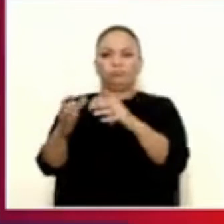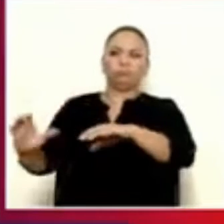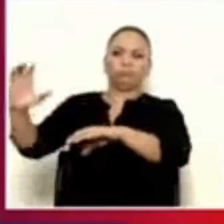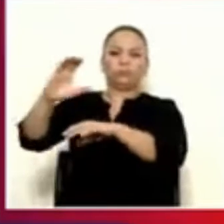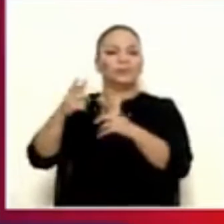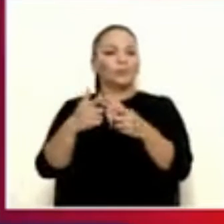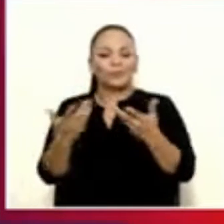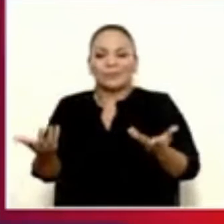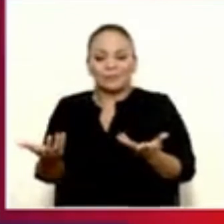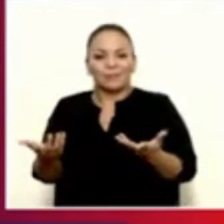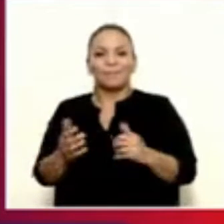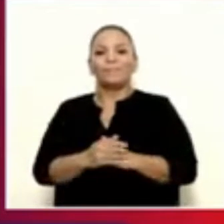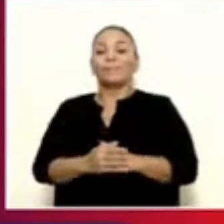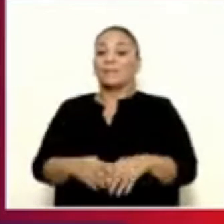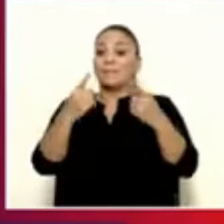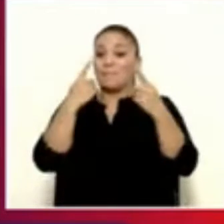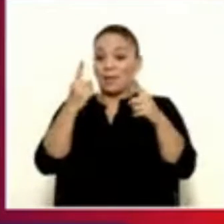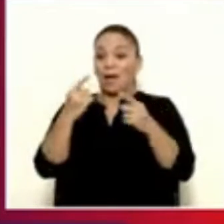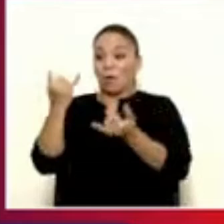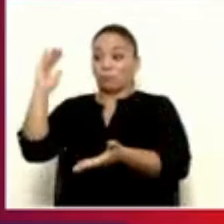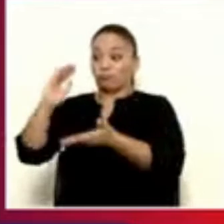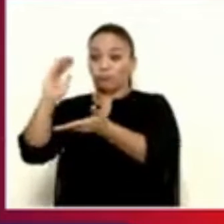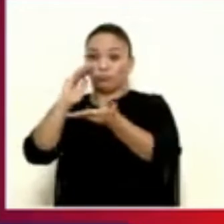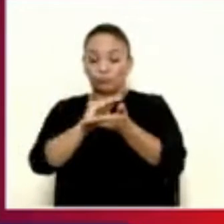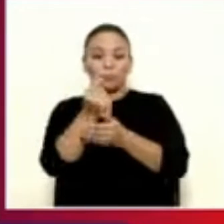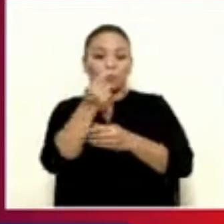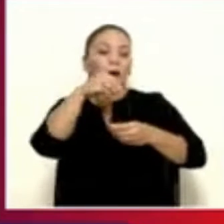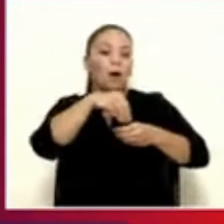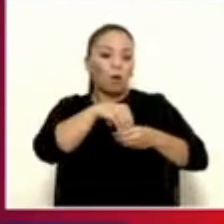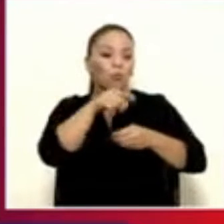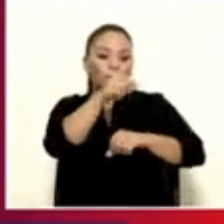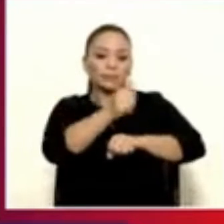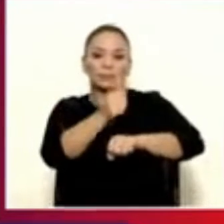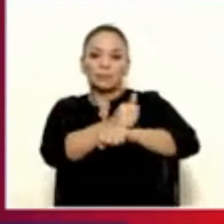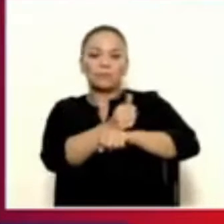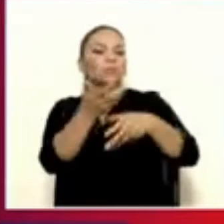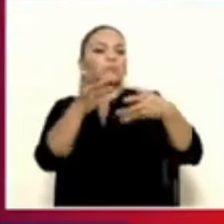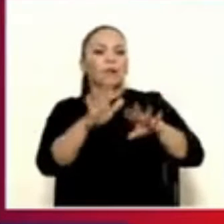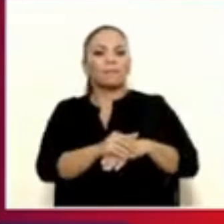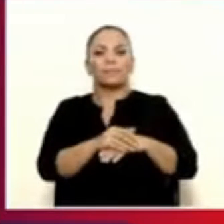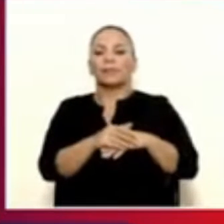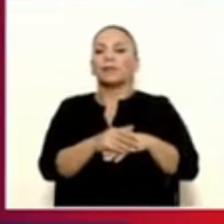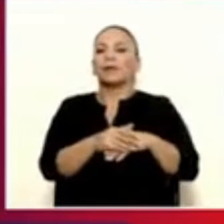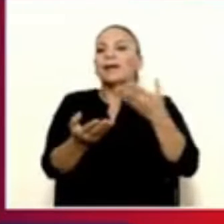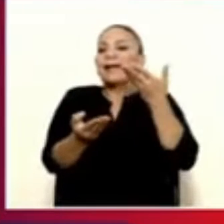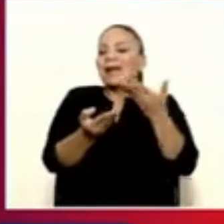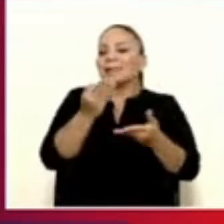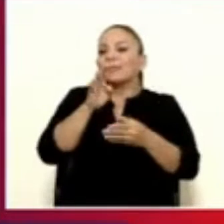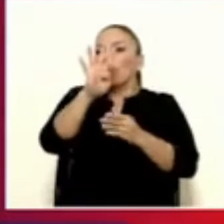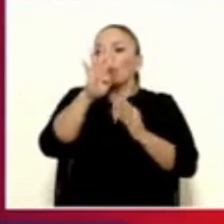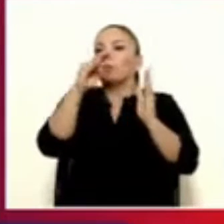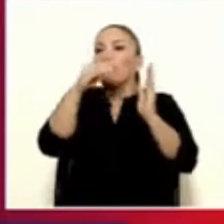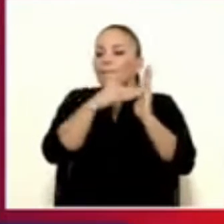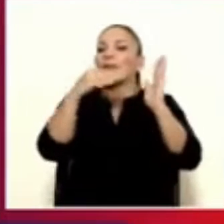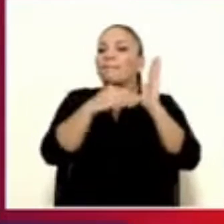promedio de ahorro que se ha calculado es el que está establecido ahí, prácticamente casi cuatro, cuatro mil millones de